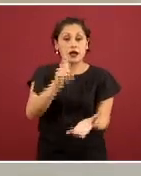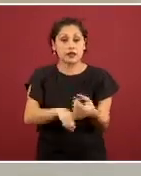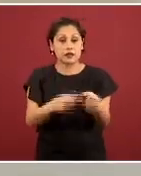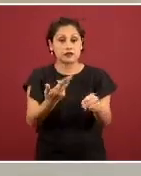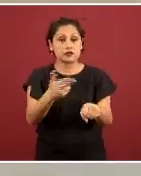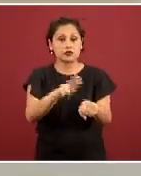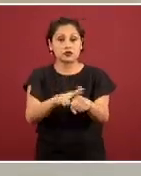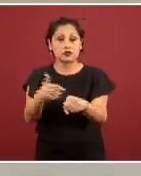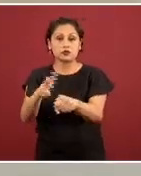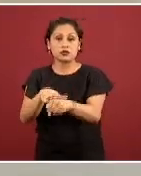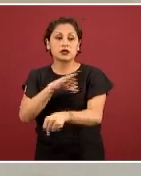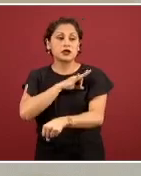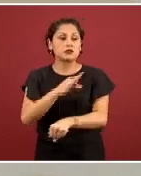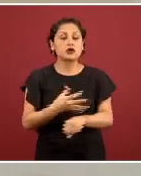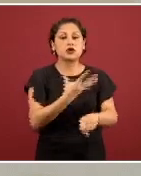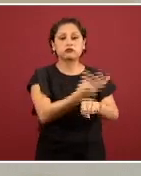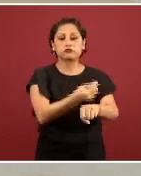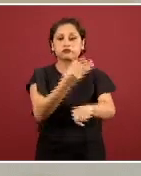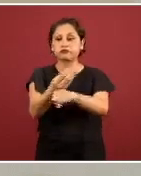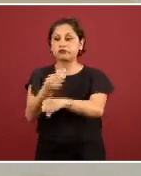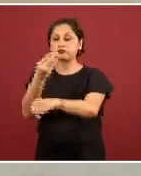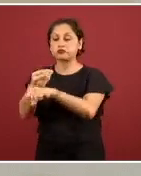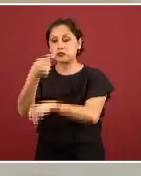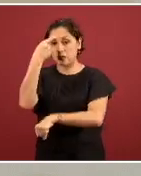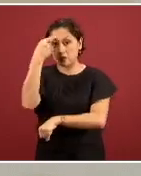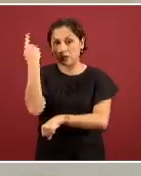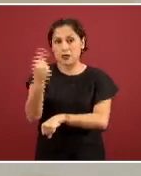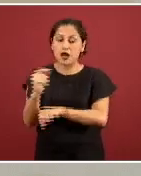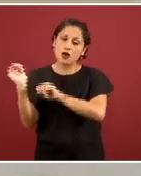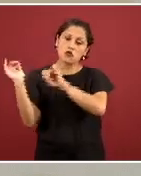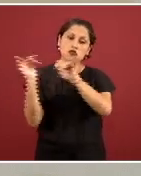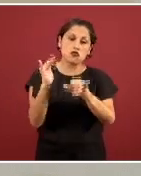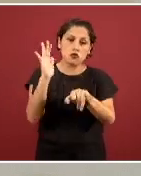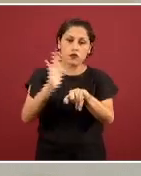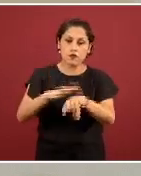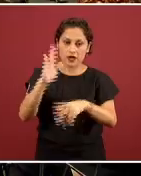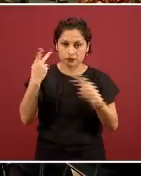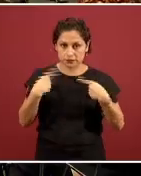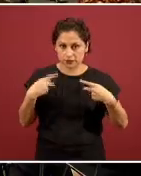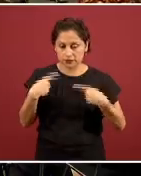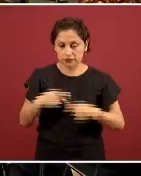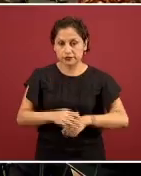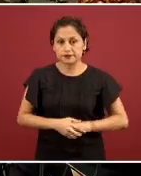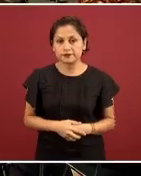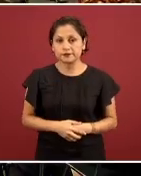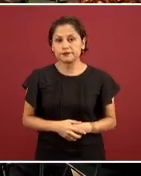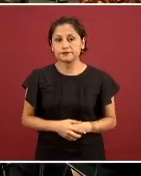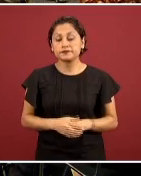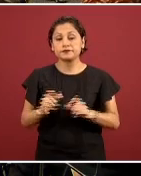triplicar la capacidad de atención de pacientes críticos. La siguiente, por favor.